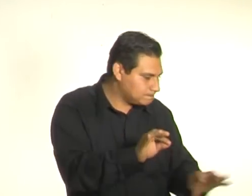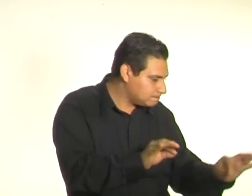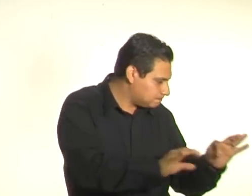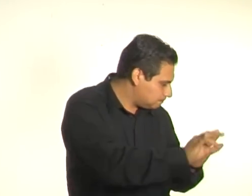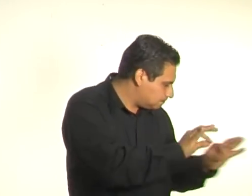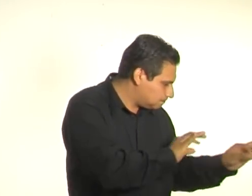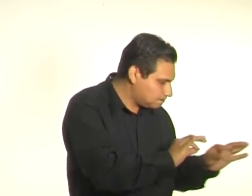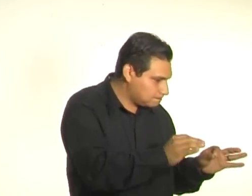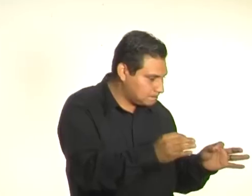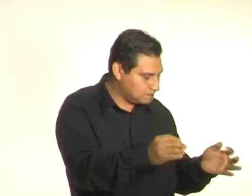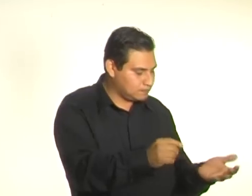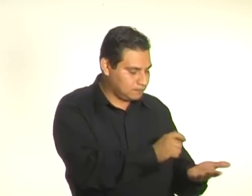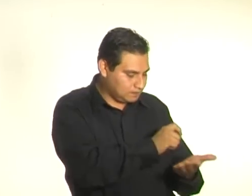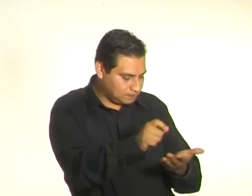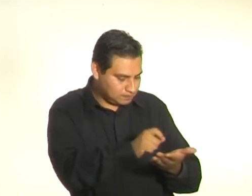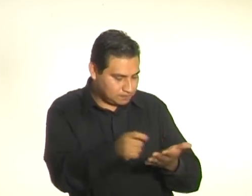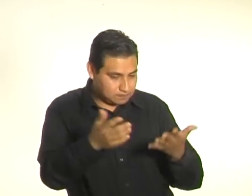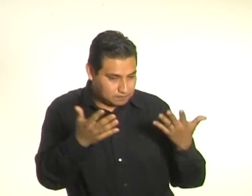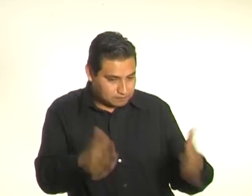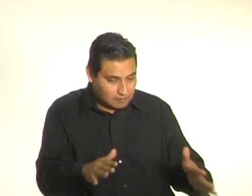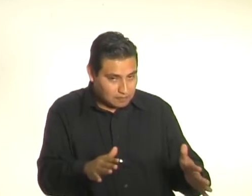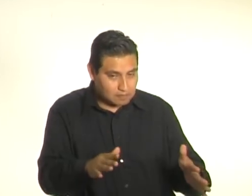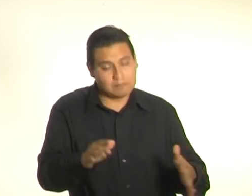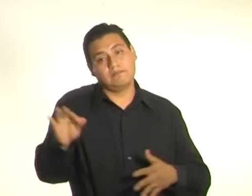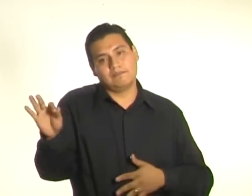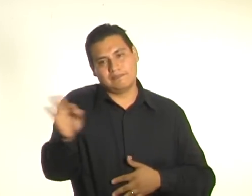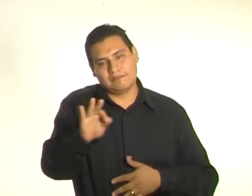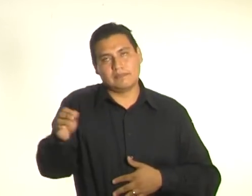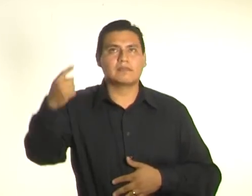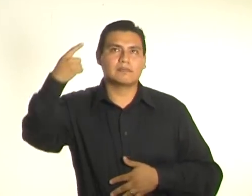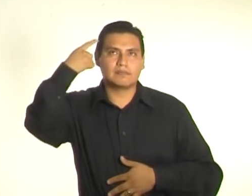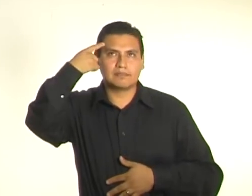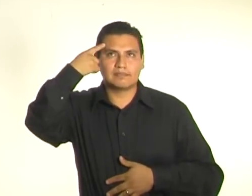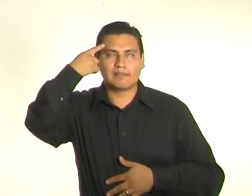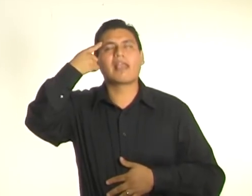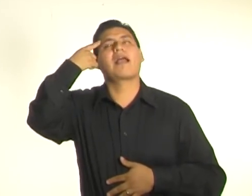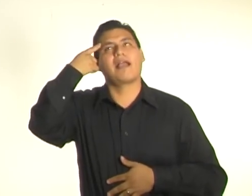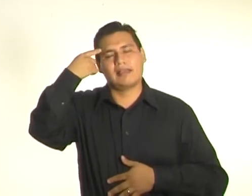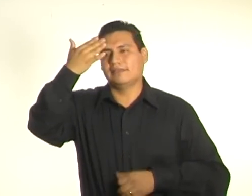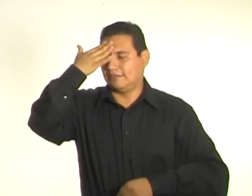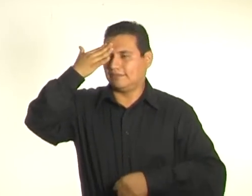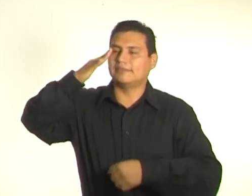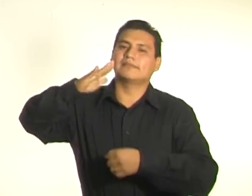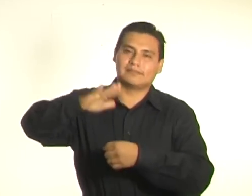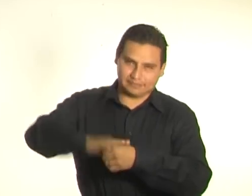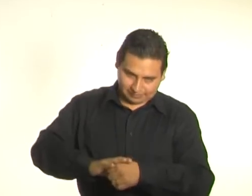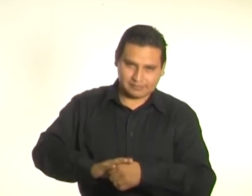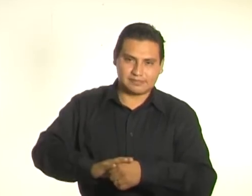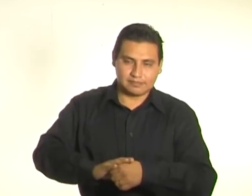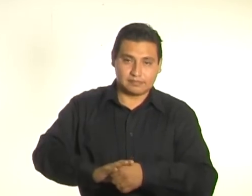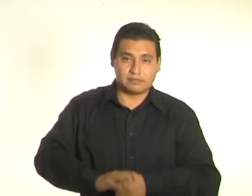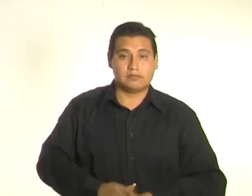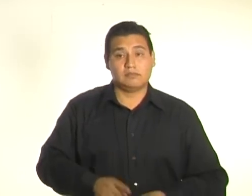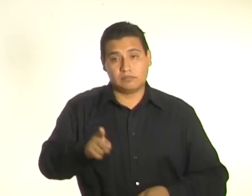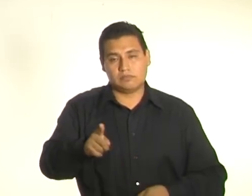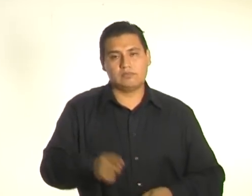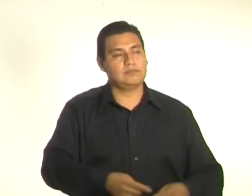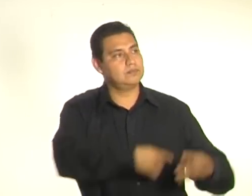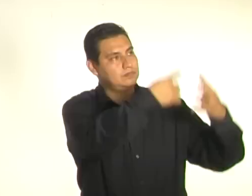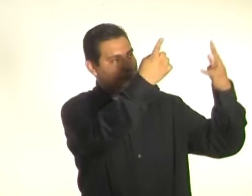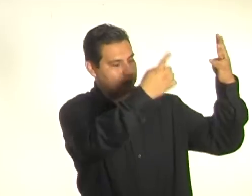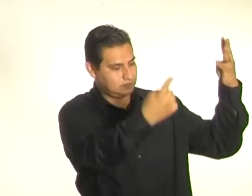Entonces, nosotros ya leímos. Por lo tanto, no se vale que durante la exposición también estemos,